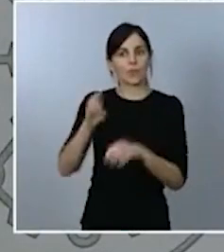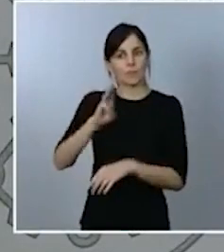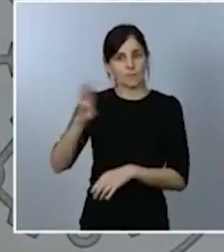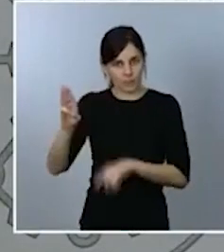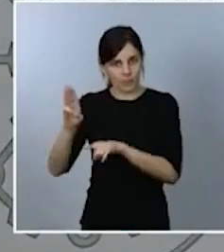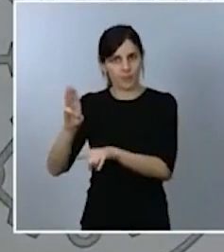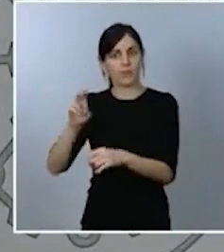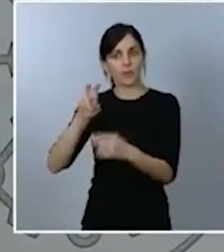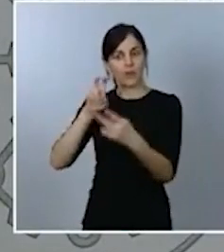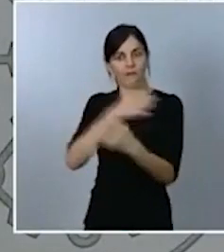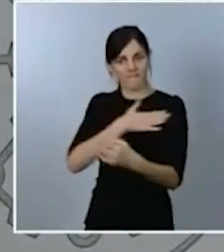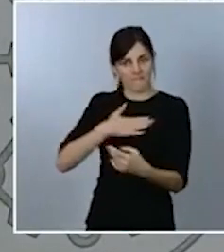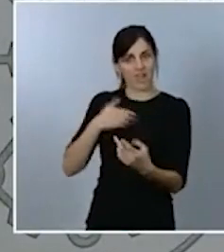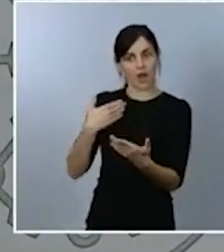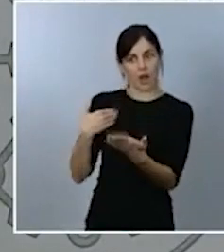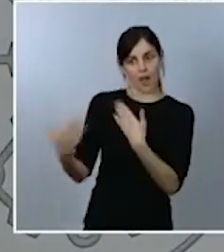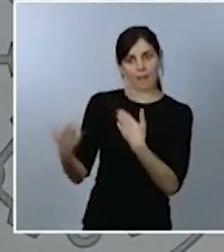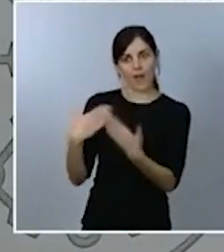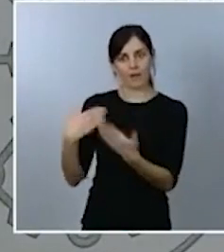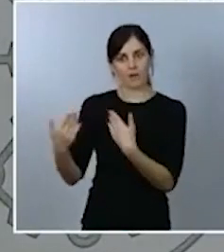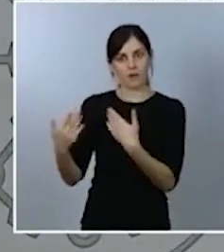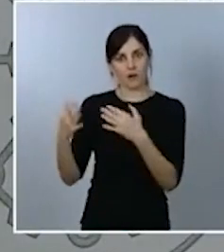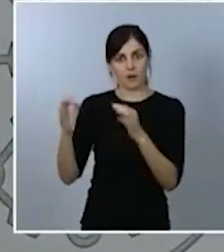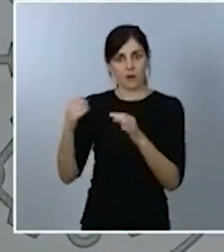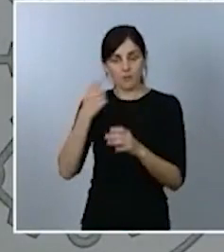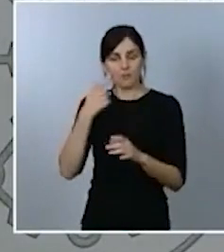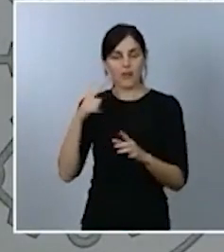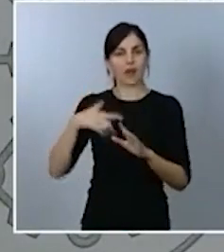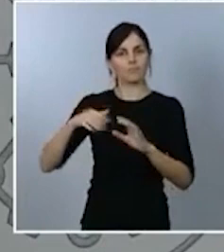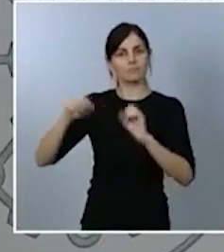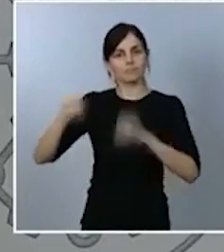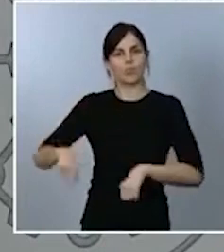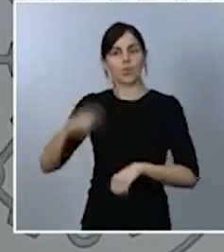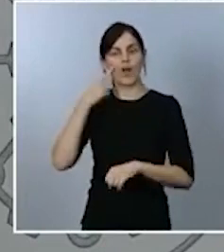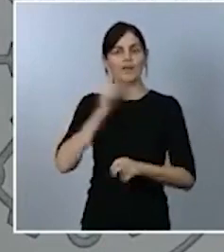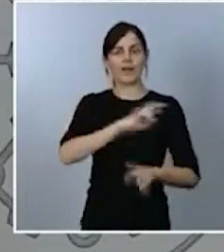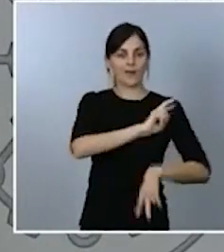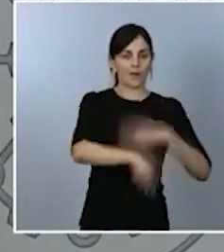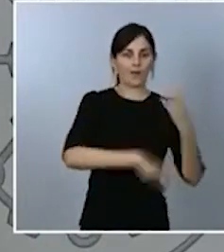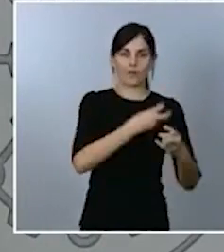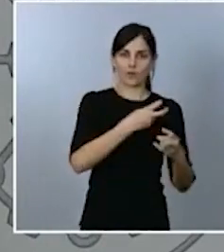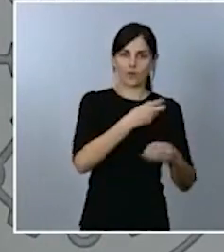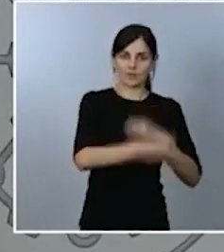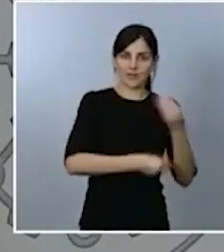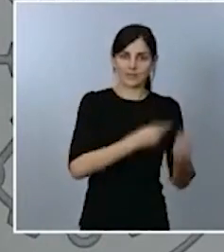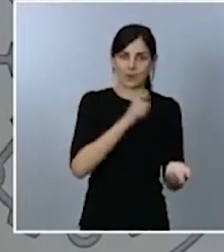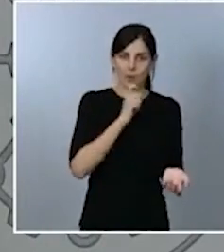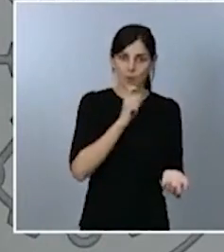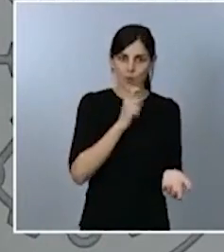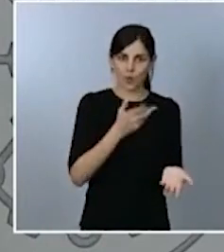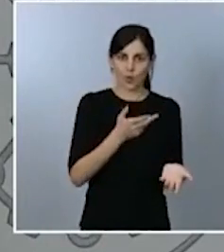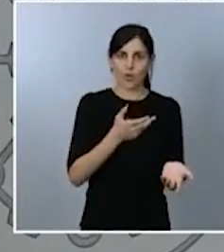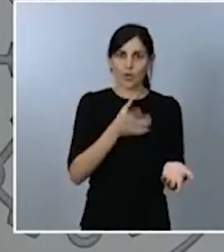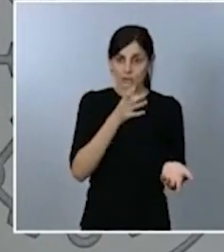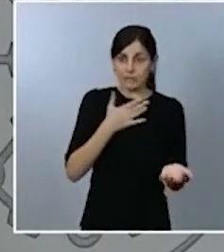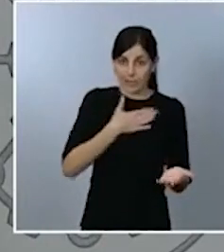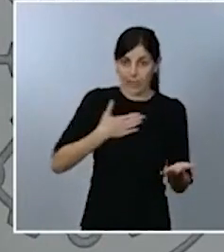la renovación de este órgano según estaba previsto en los textos que siempre han alumbrado esta renovación